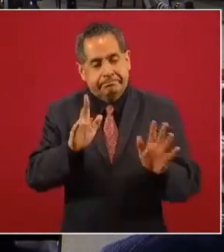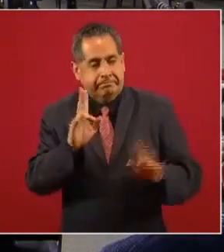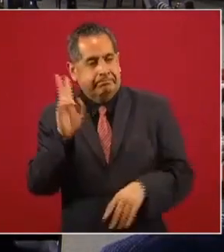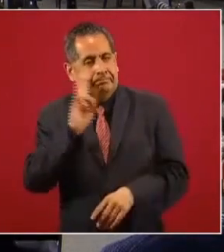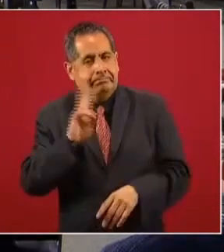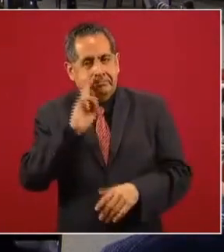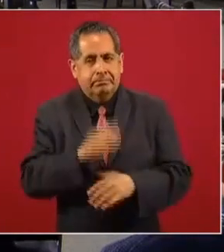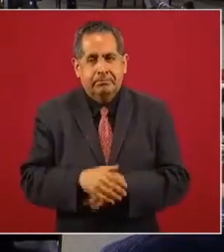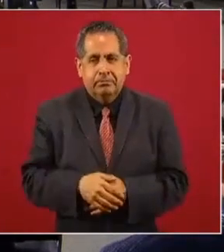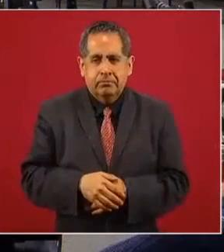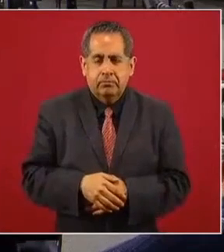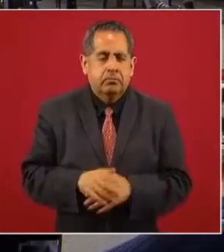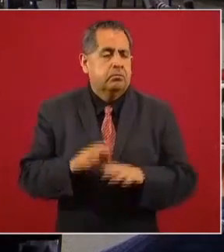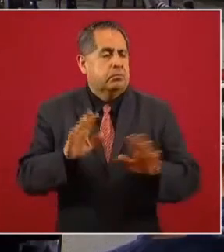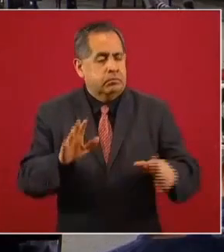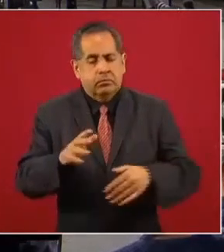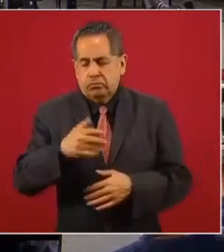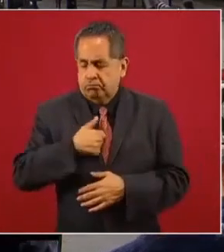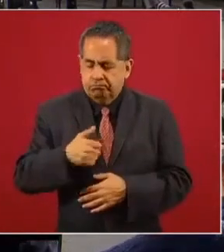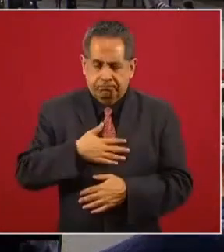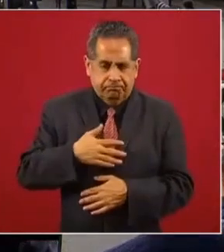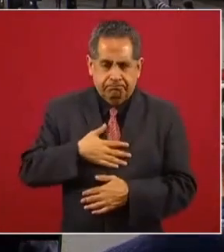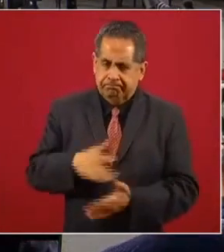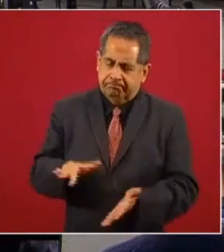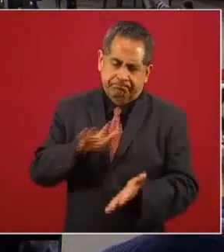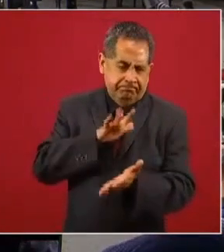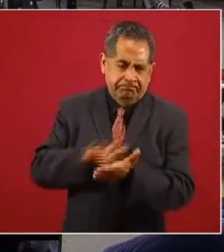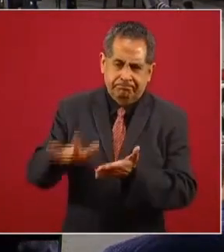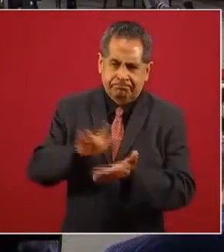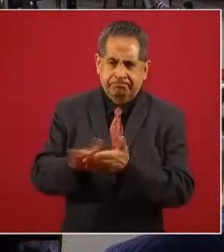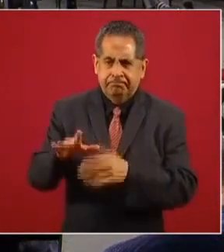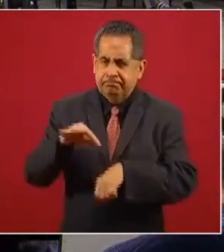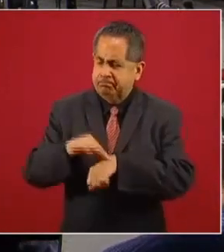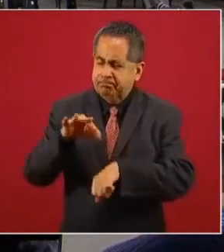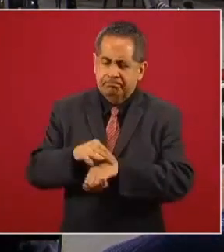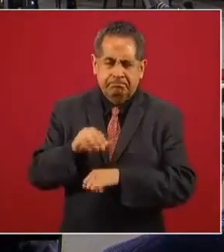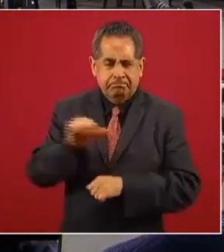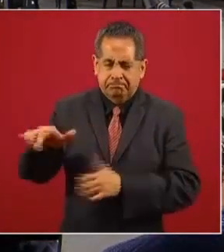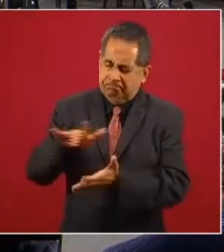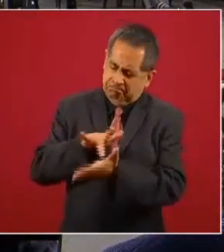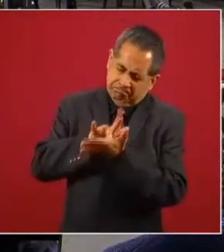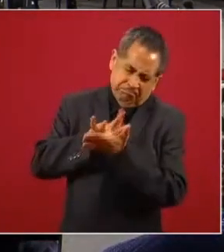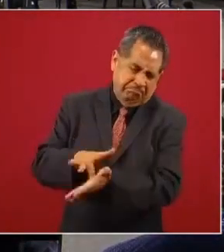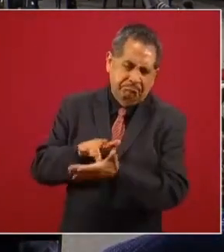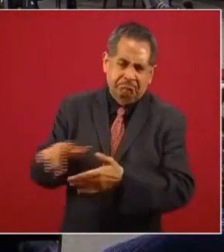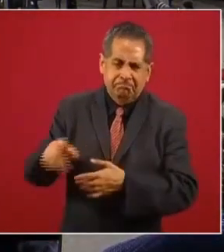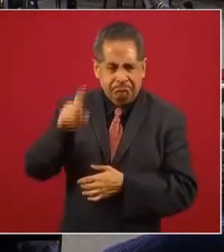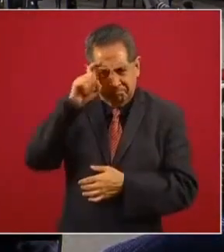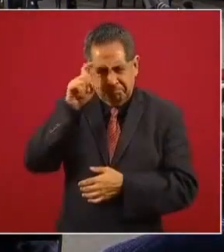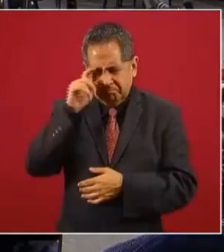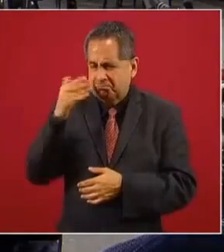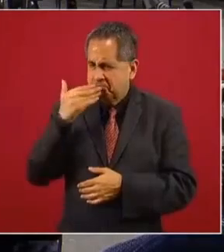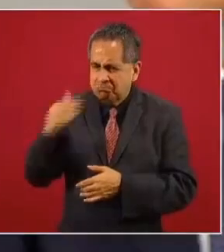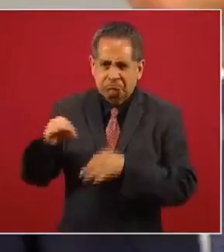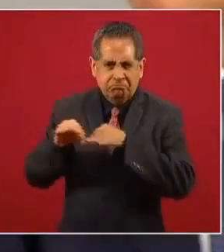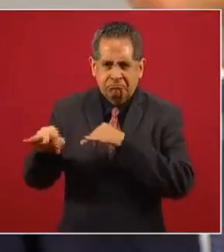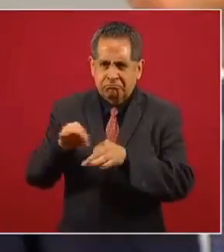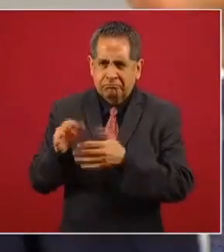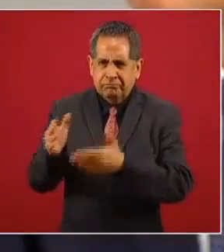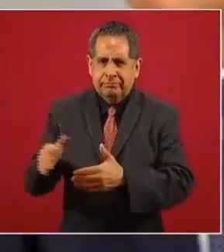Nosotros apoyamos al doctor López-Gatell, ha hecho un buen trabajo